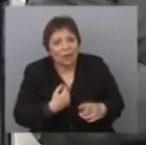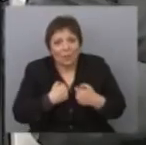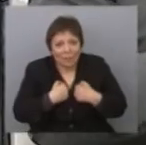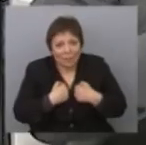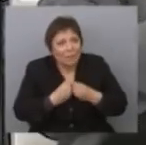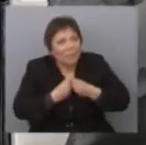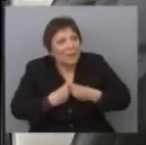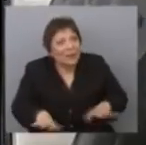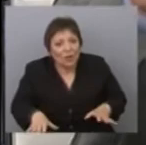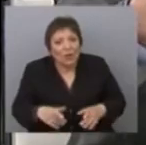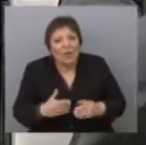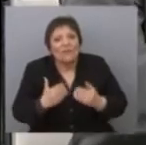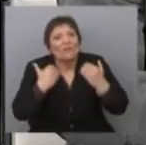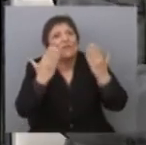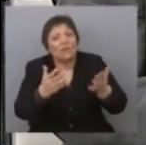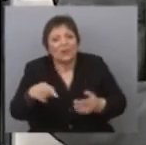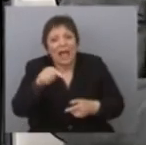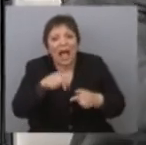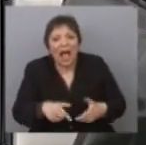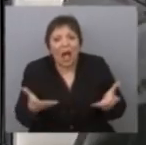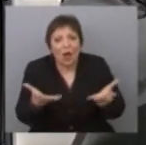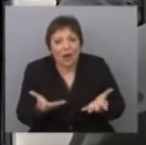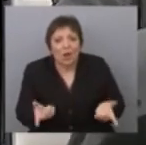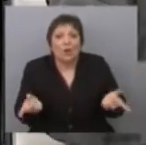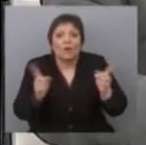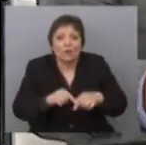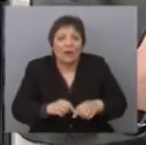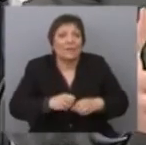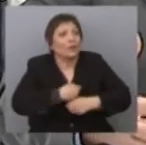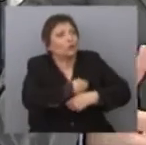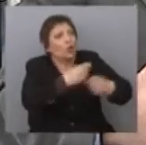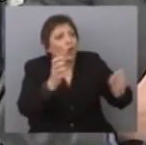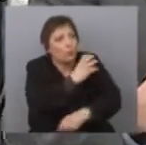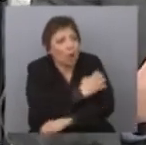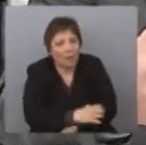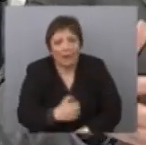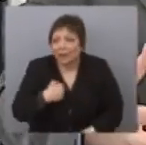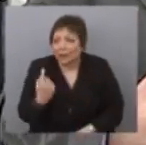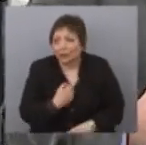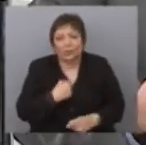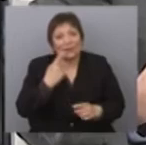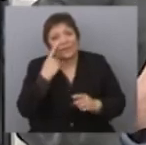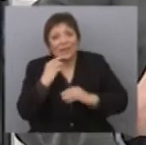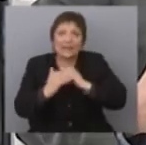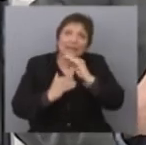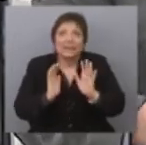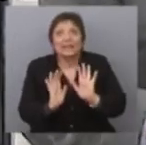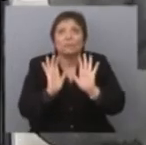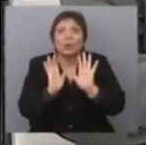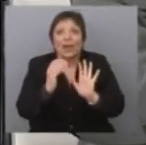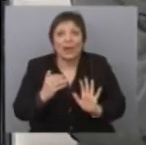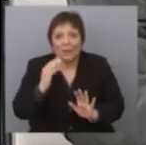perdieron, en favor de los demás. Esta idea de ahora se va a volver a repartir a los pobres. Entonces, nosotros que somos la clase media que ha logrado empujar Brasil,